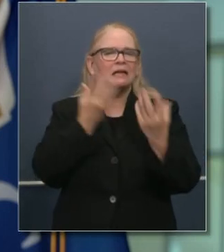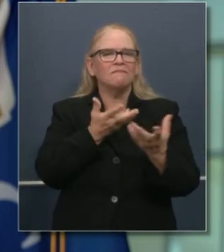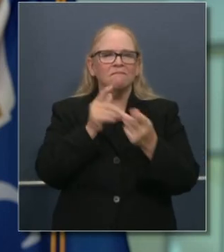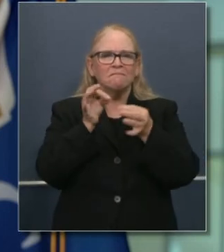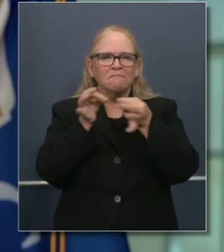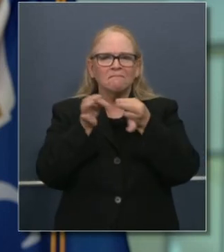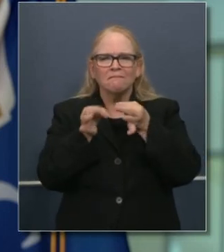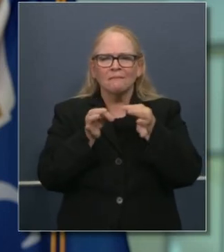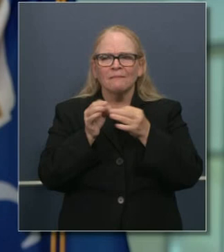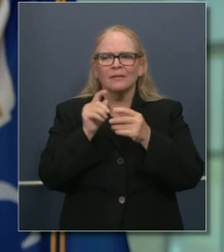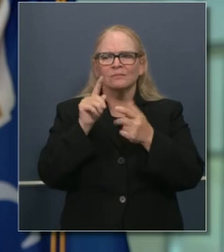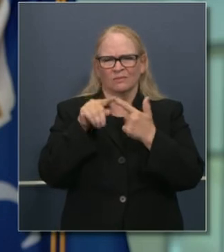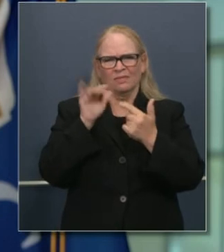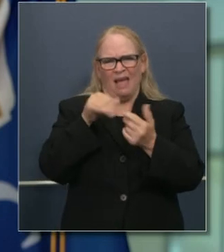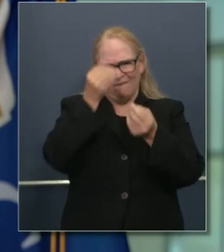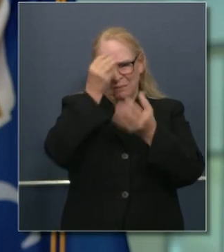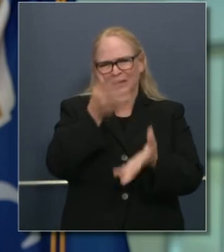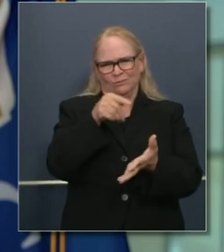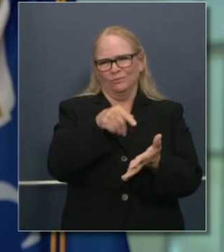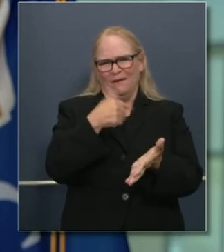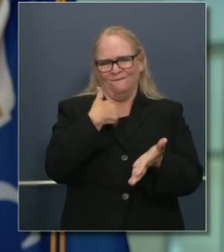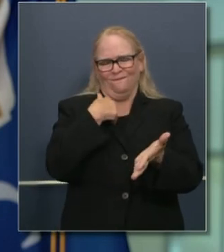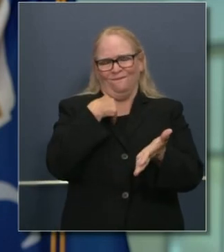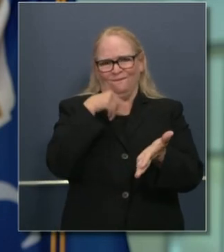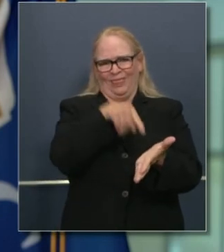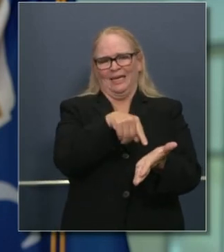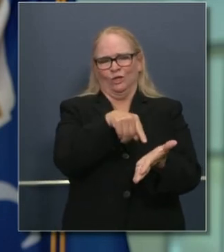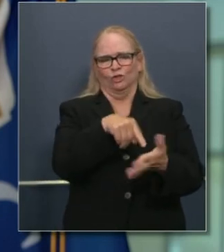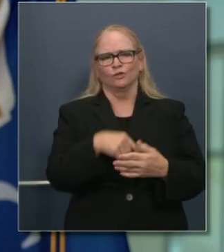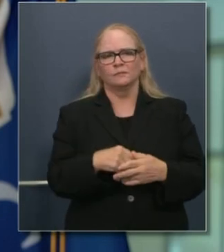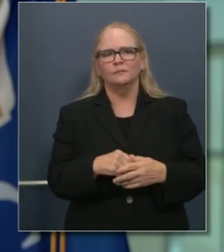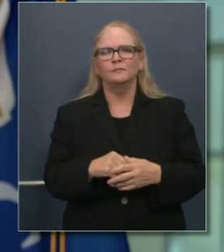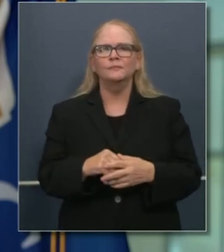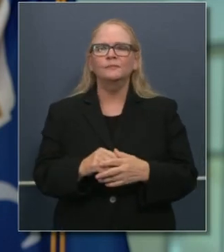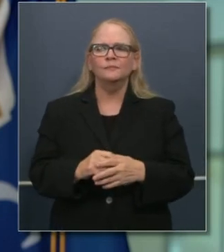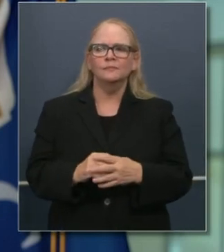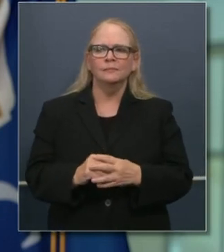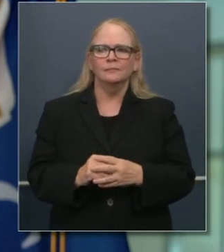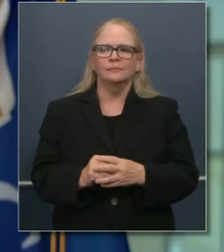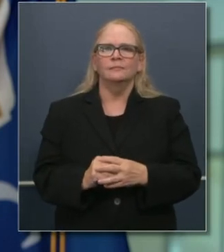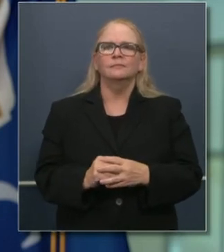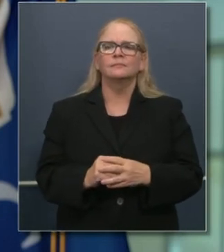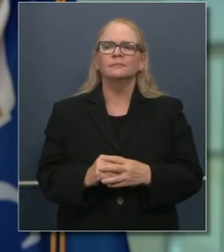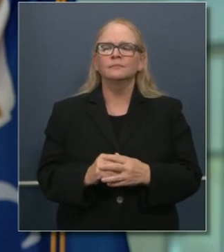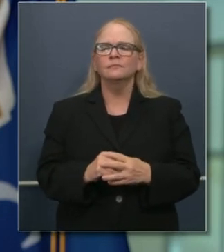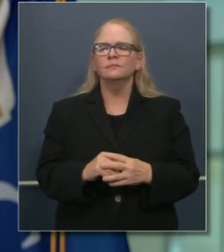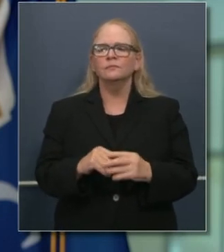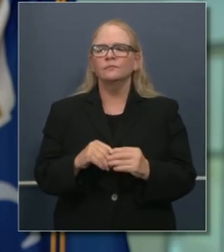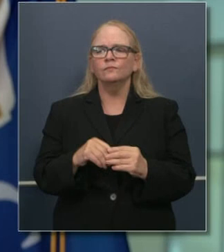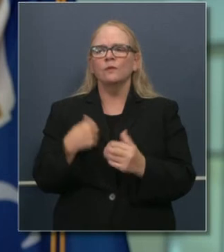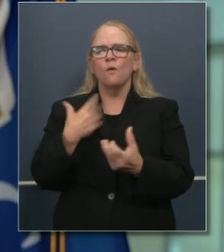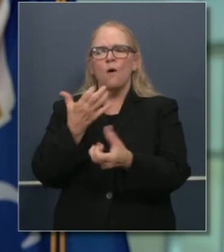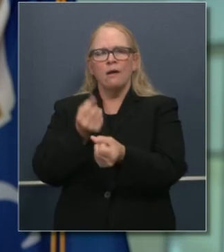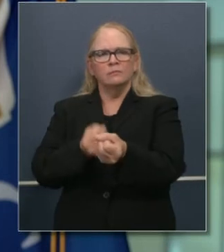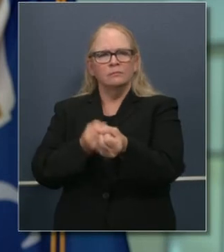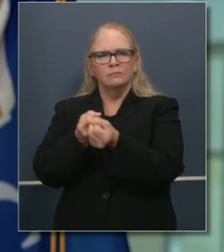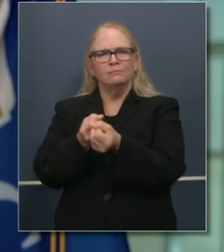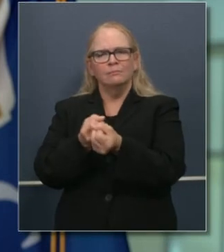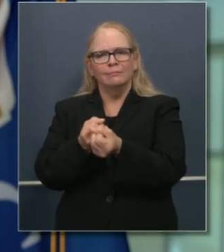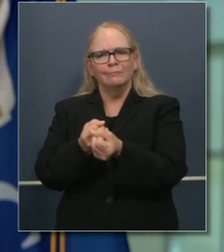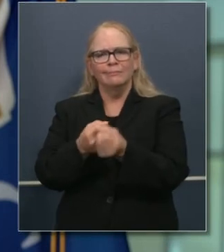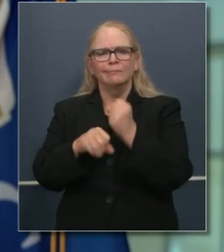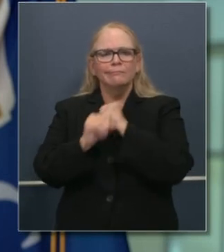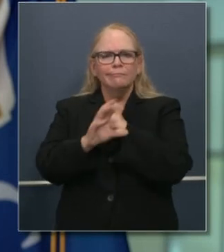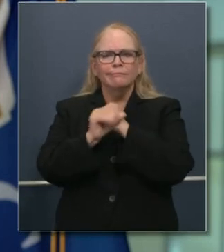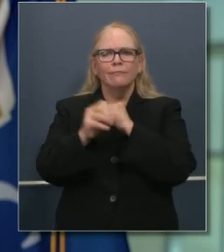para hablar sobre esta aserción. Y también lo que hemos estado promoviendo en el transcurso de muchos,